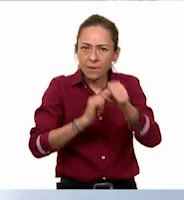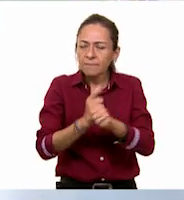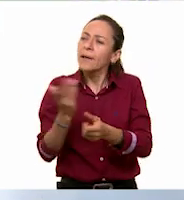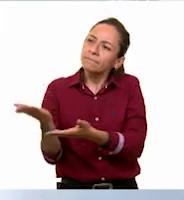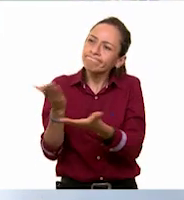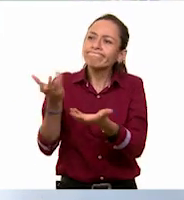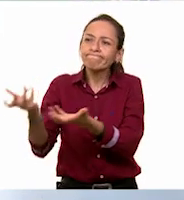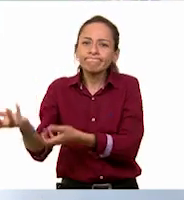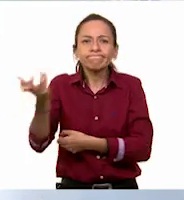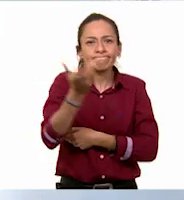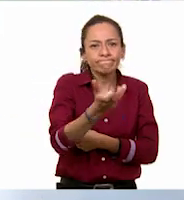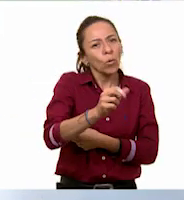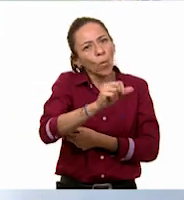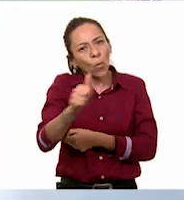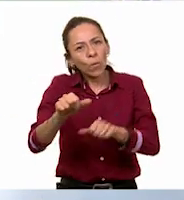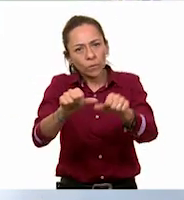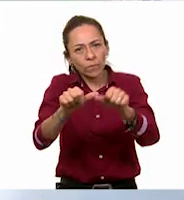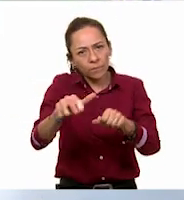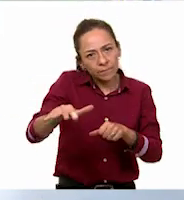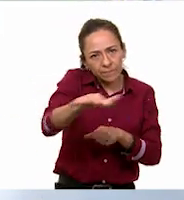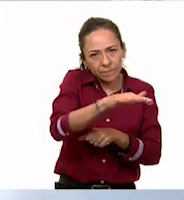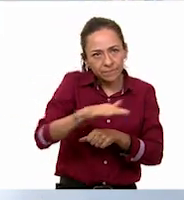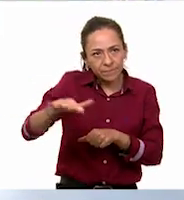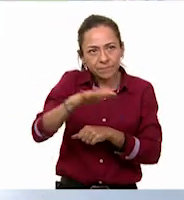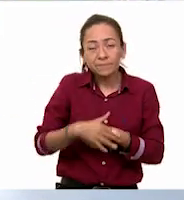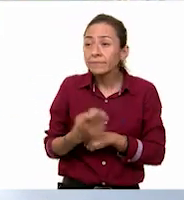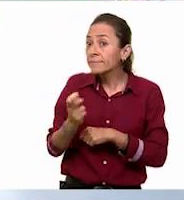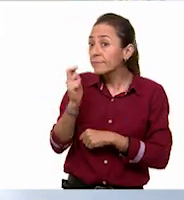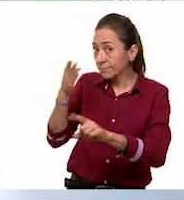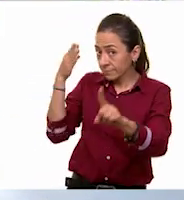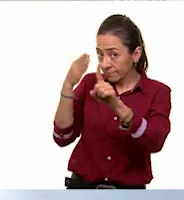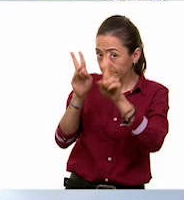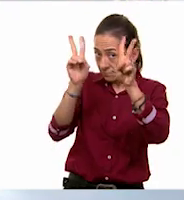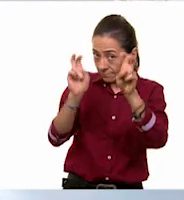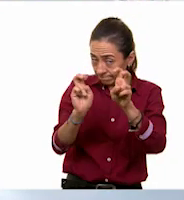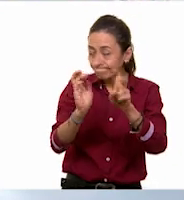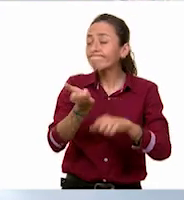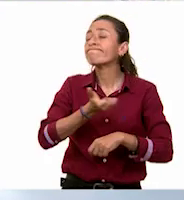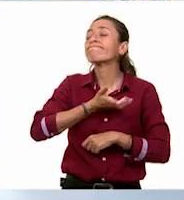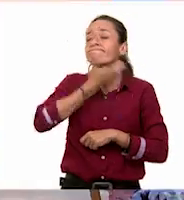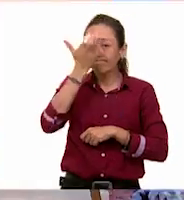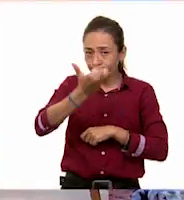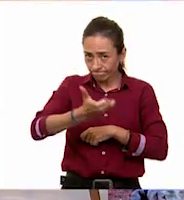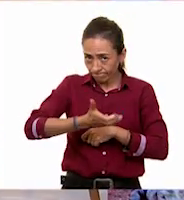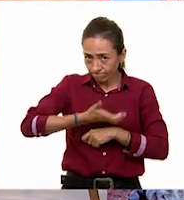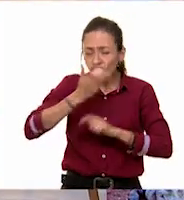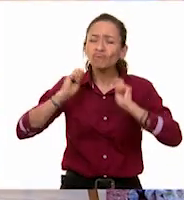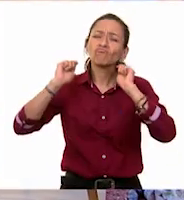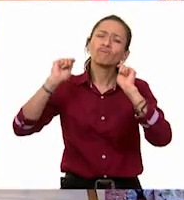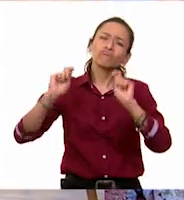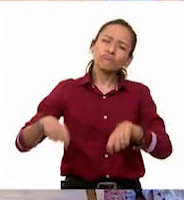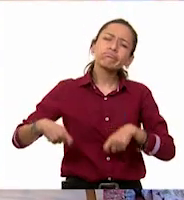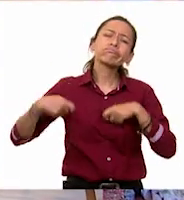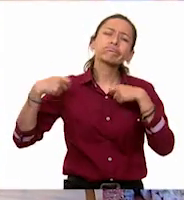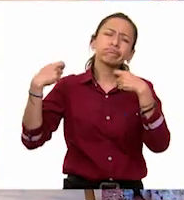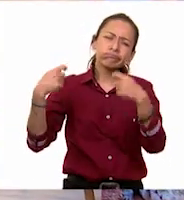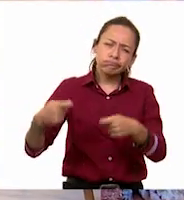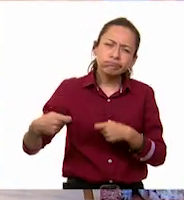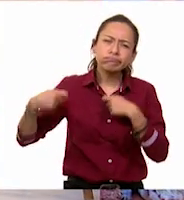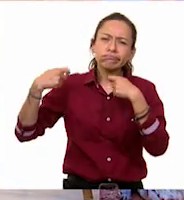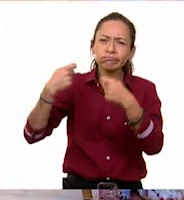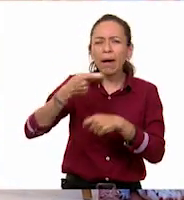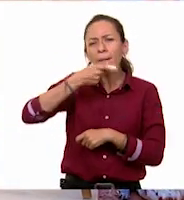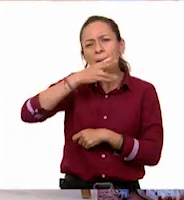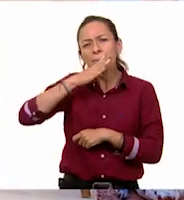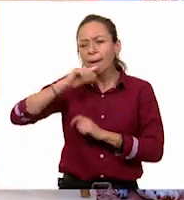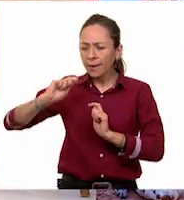Aquí, aquí está. Ah, de este lado. Tradiciones y costumbres que se han conservado a través del tiempo, transmitidas de padres a